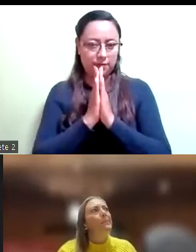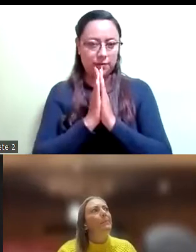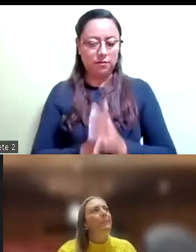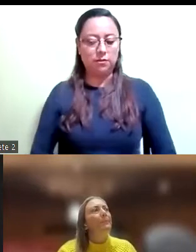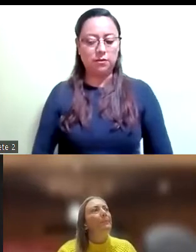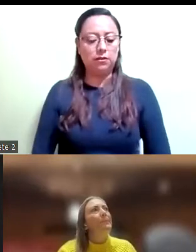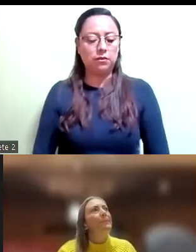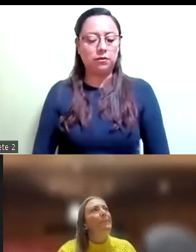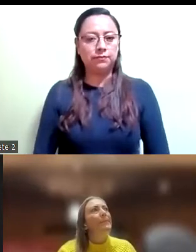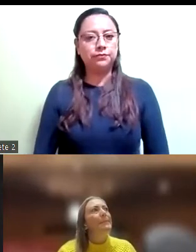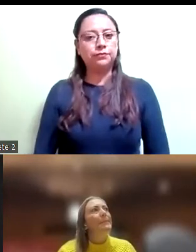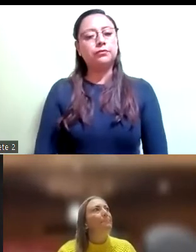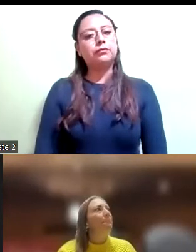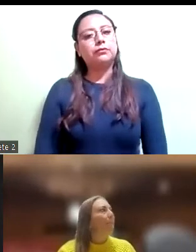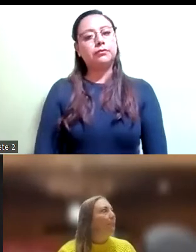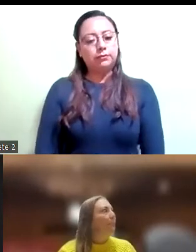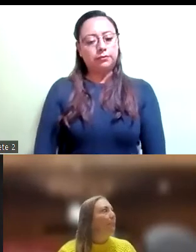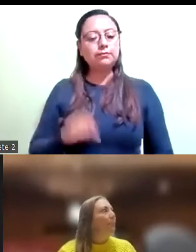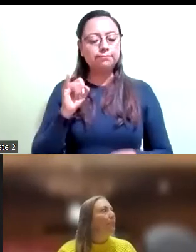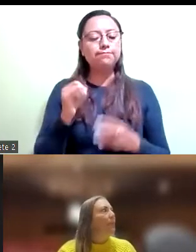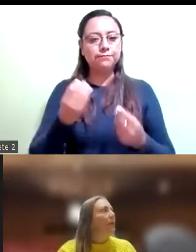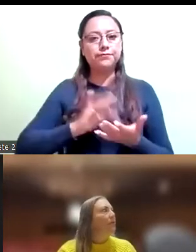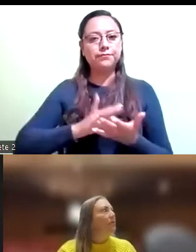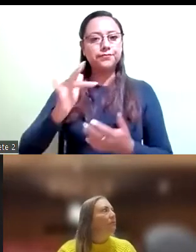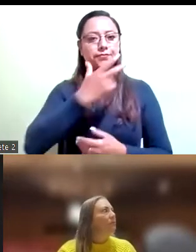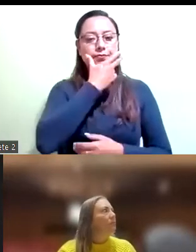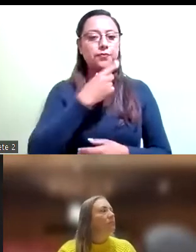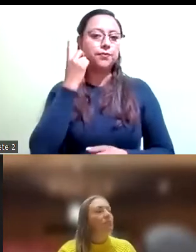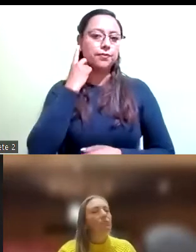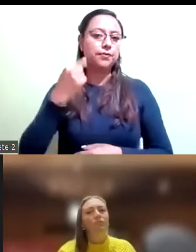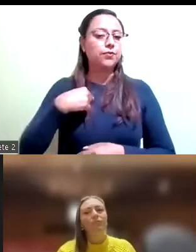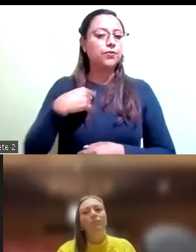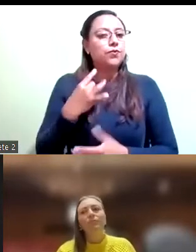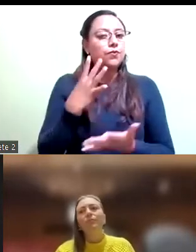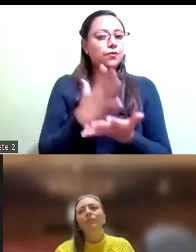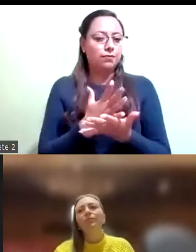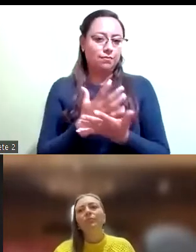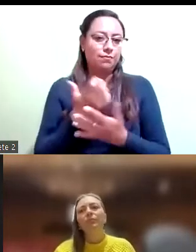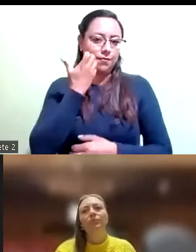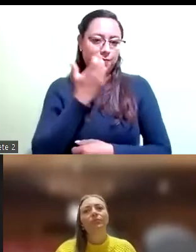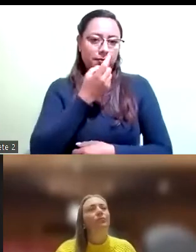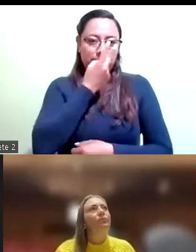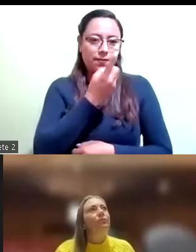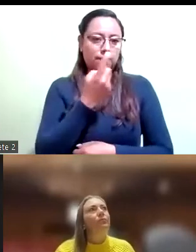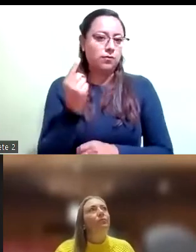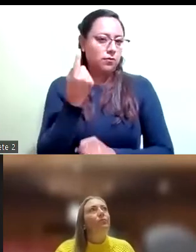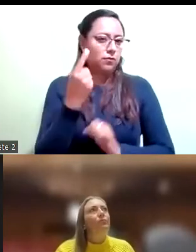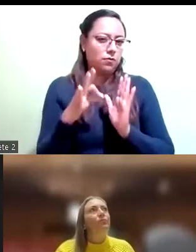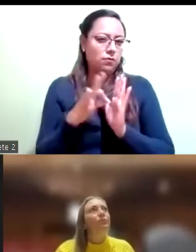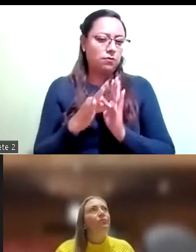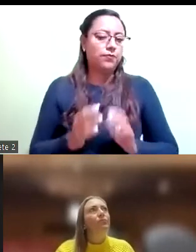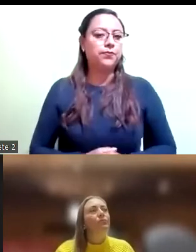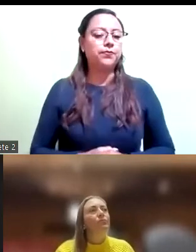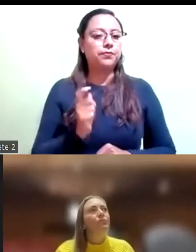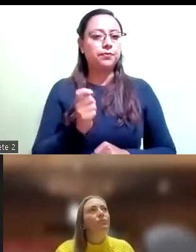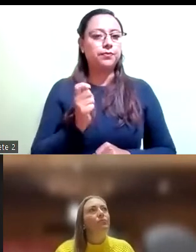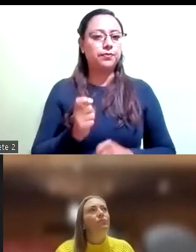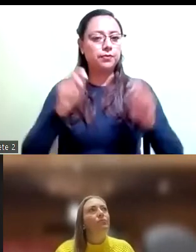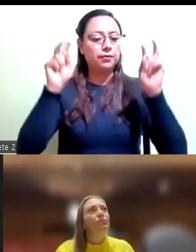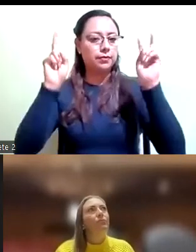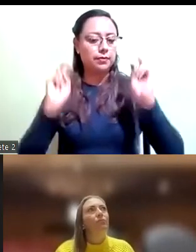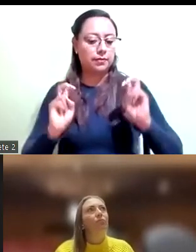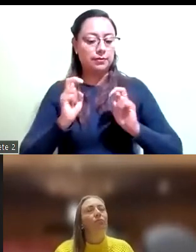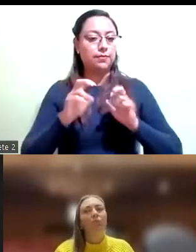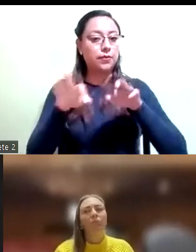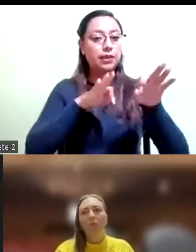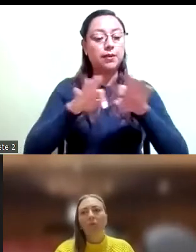Sí, diputada presidente, muchas gracias. A mí solamente me gustaría comentar un punto en el tema del trabajo de la comisión,